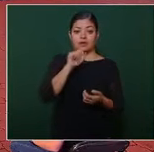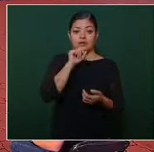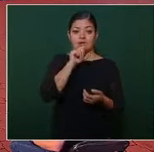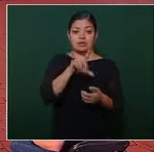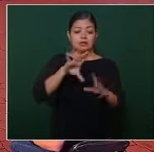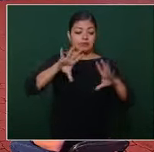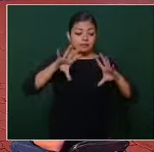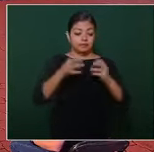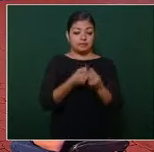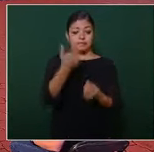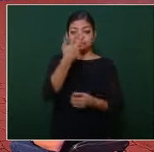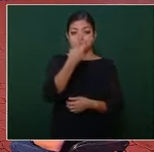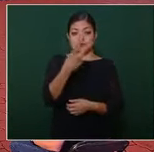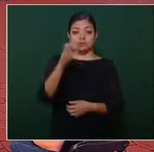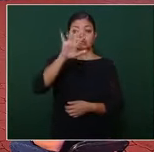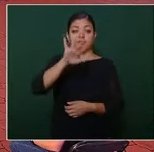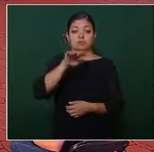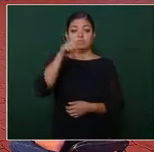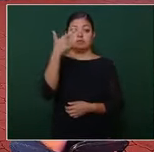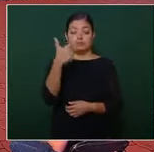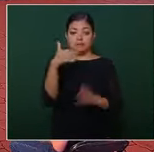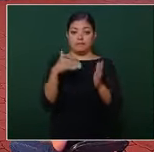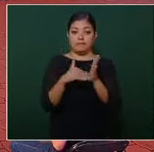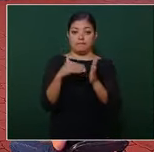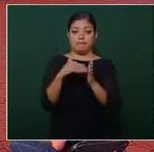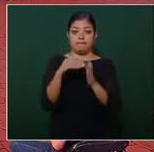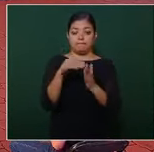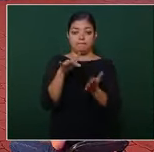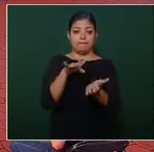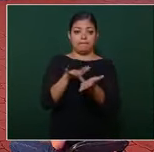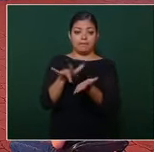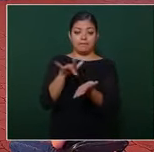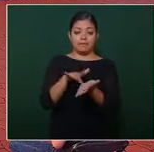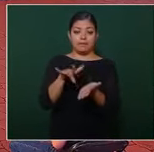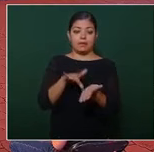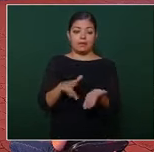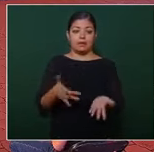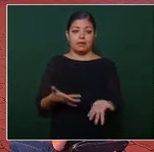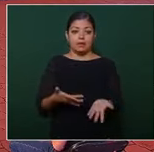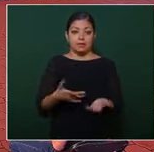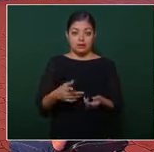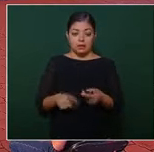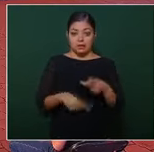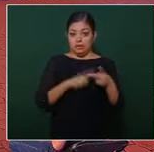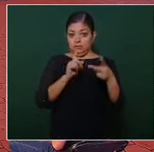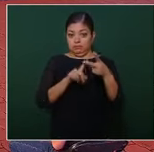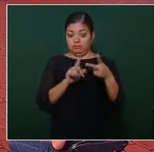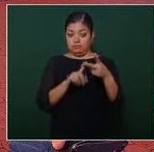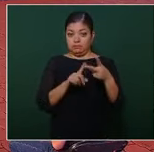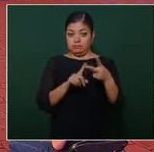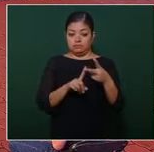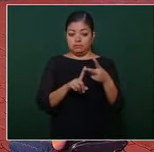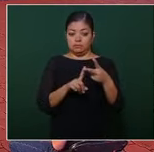en total 257 millones de apoyo el segundo evento